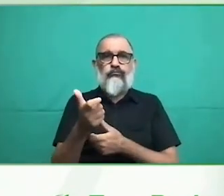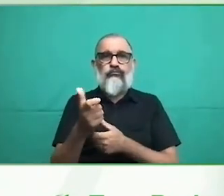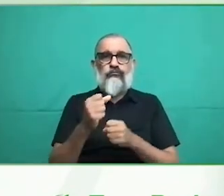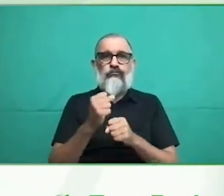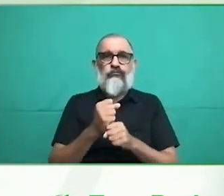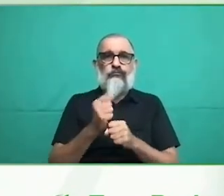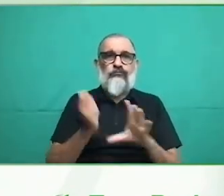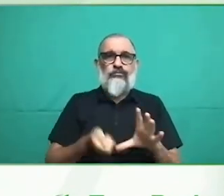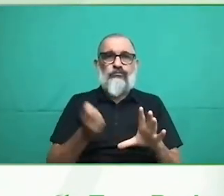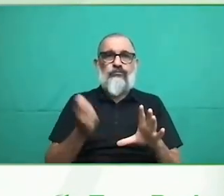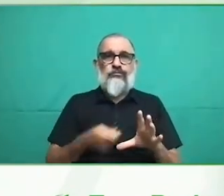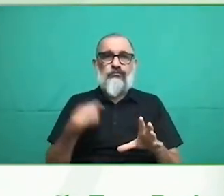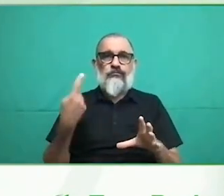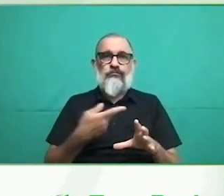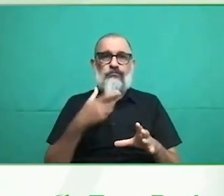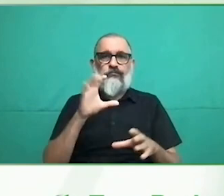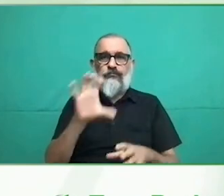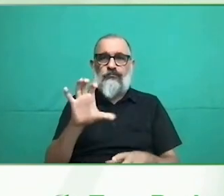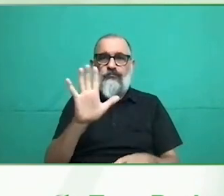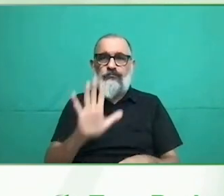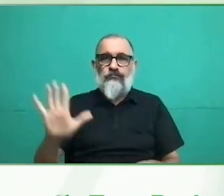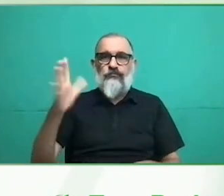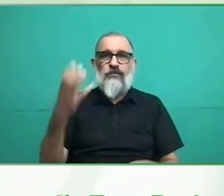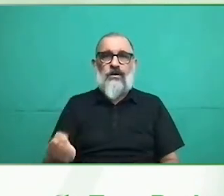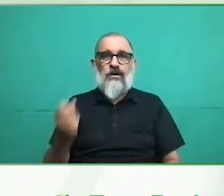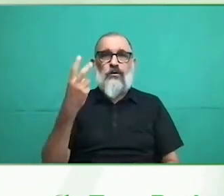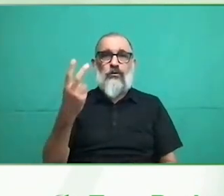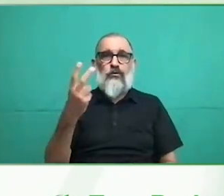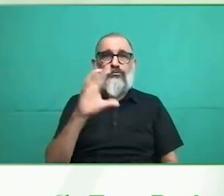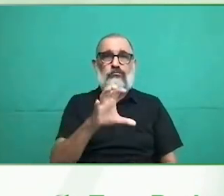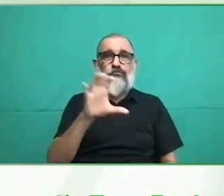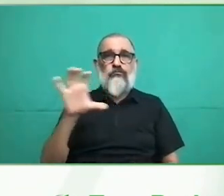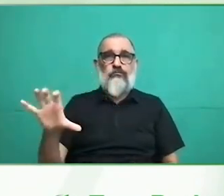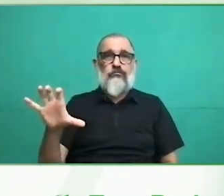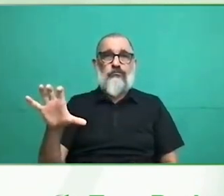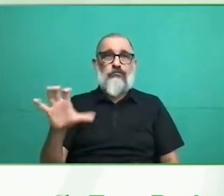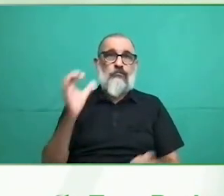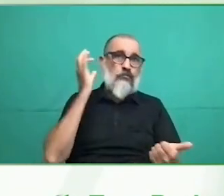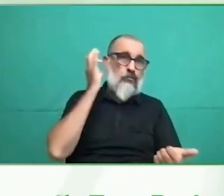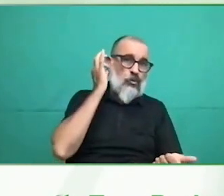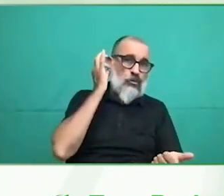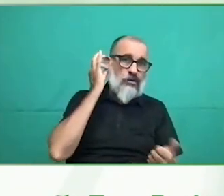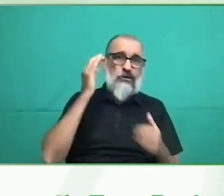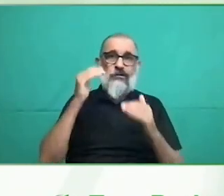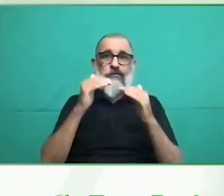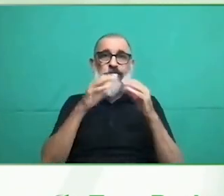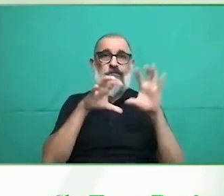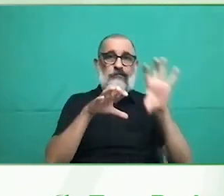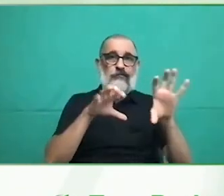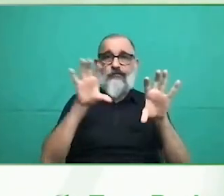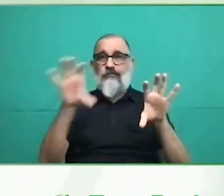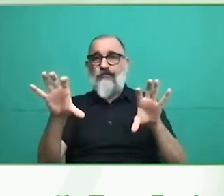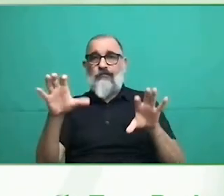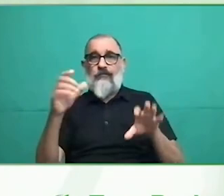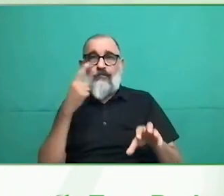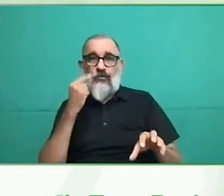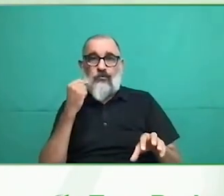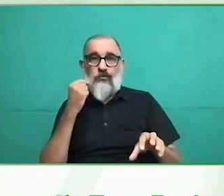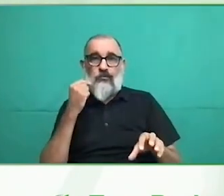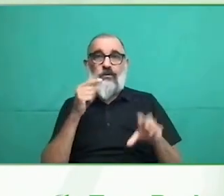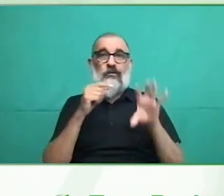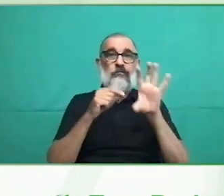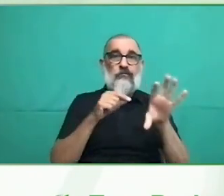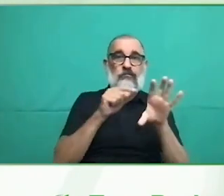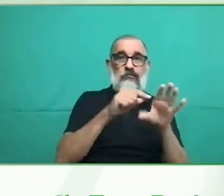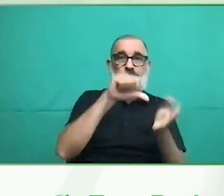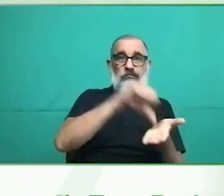mujeres y para varones, que están una en la ciudad de Lima y otra en la ciudad de Arequipa, donde